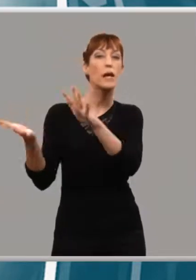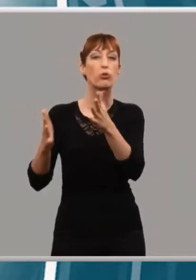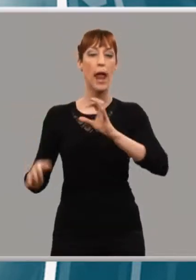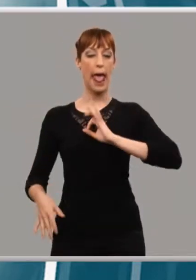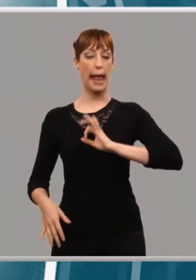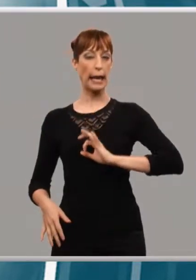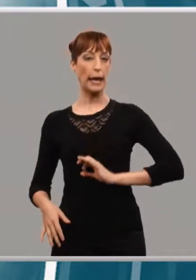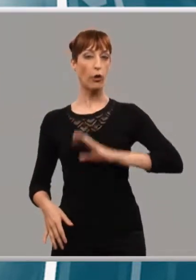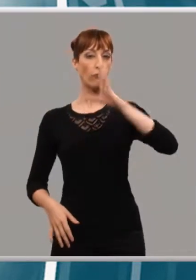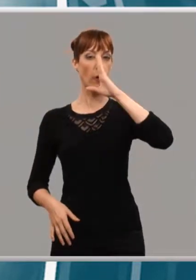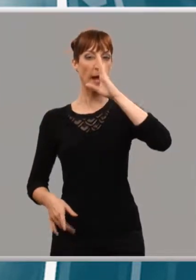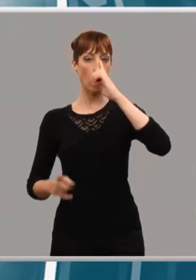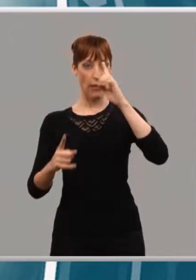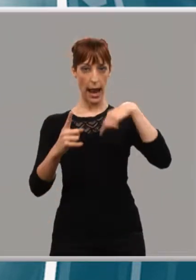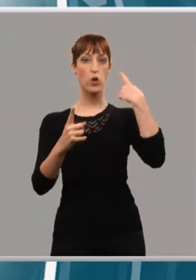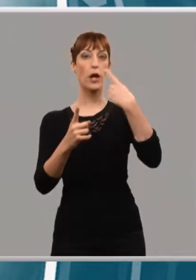2020.